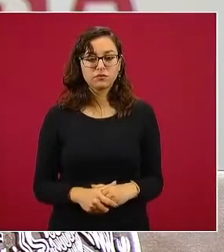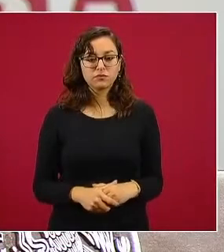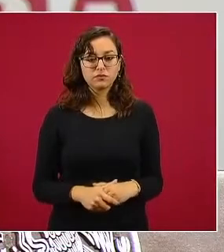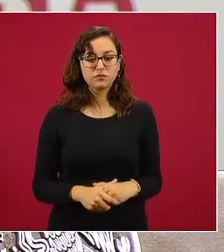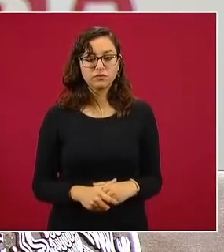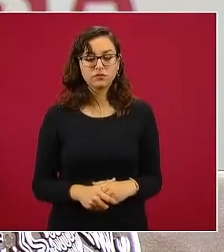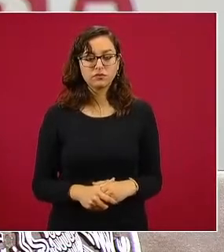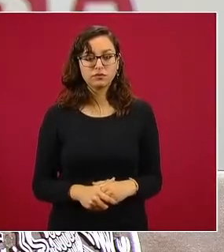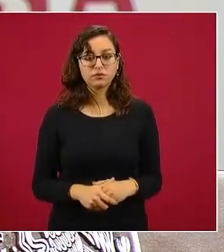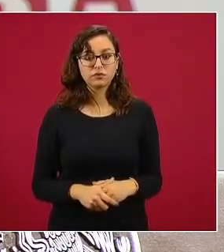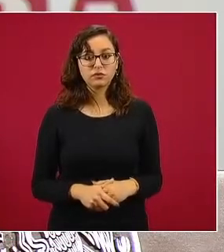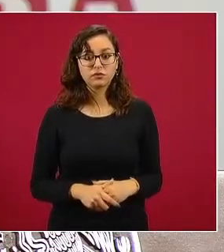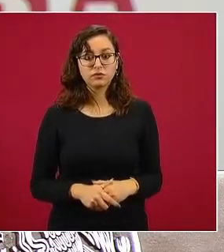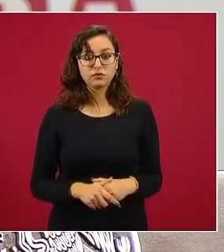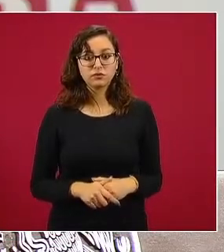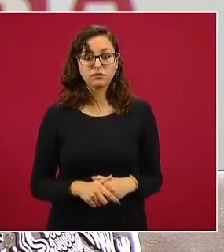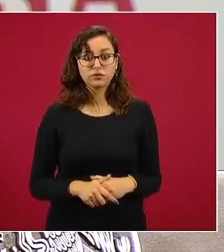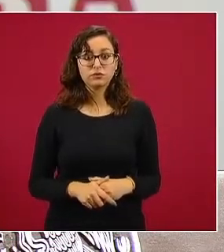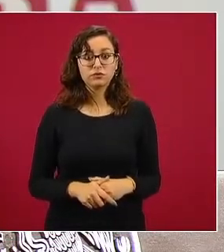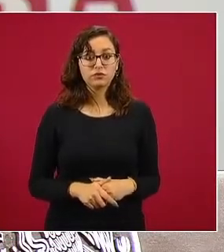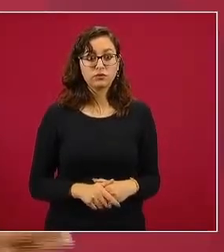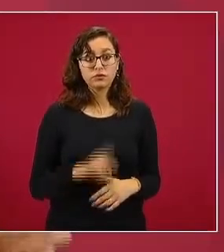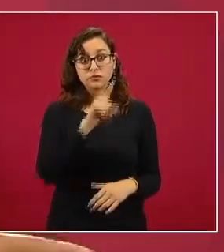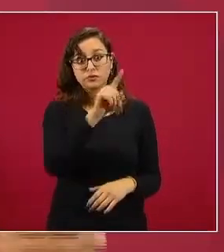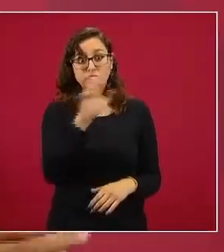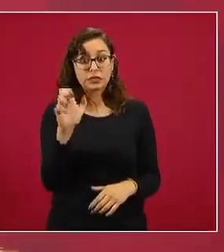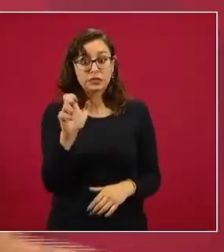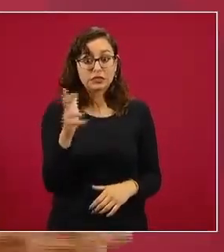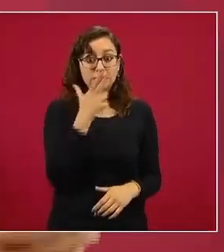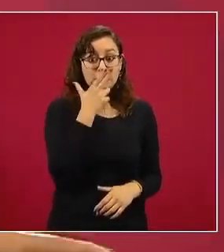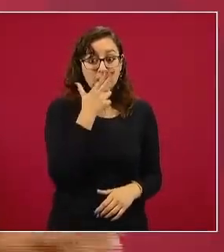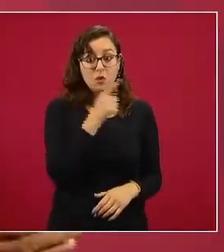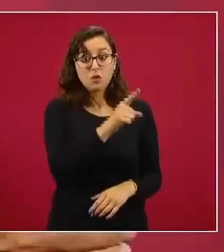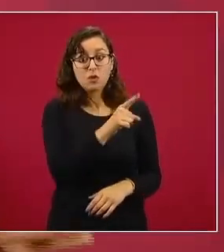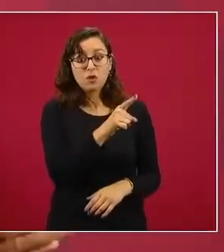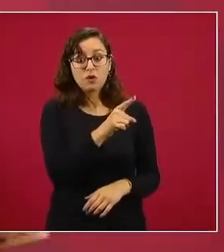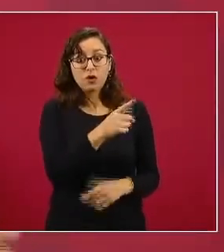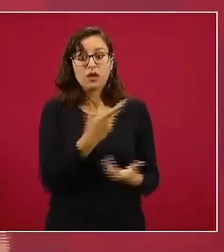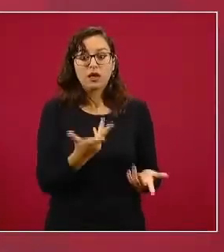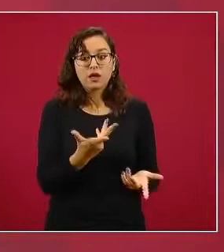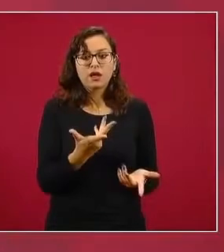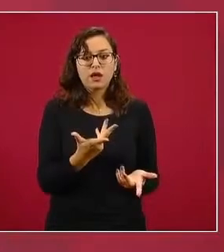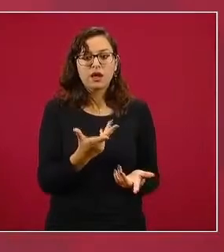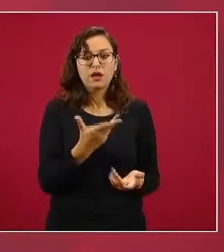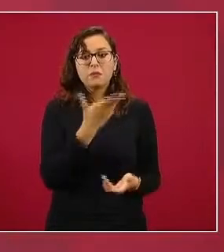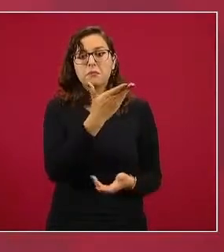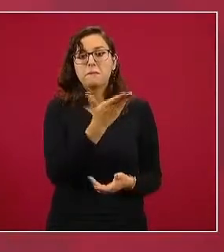En el caso de Chihuahua, lo que están pidiendo es que se salga la Guardia Nacional.